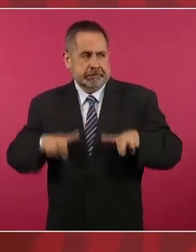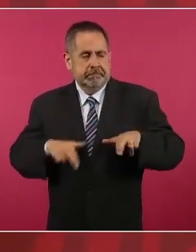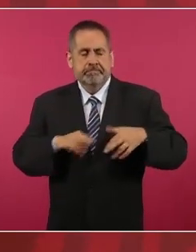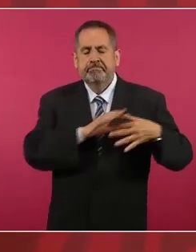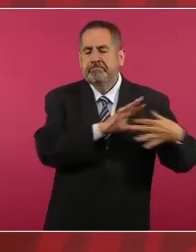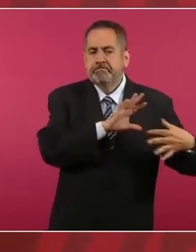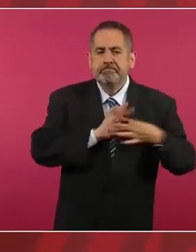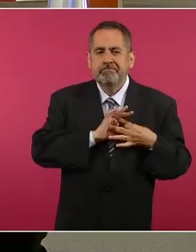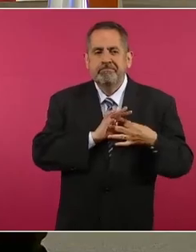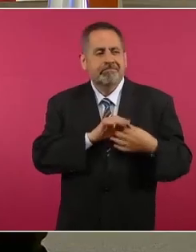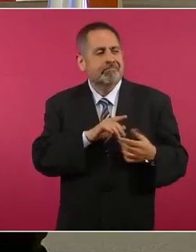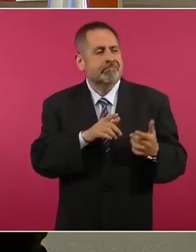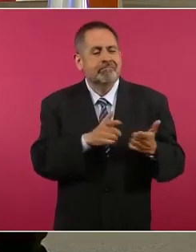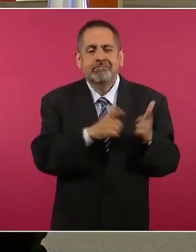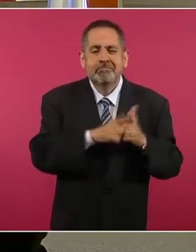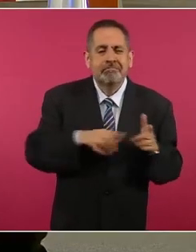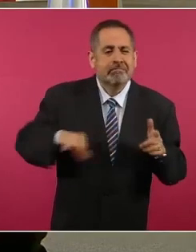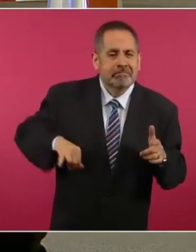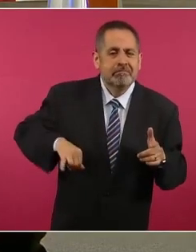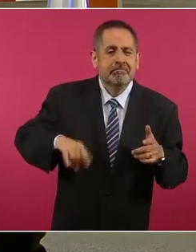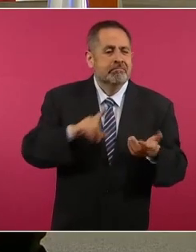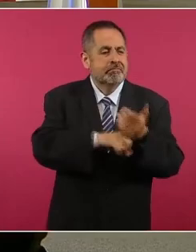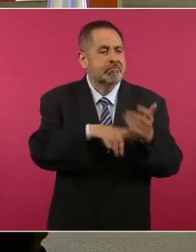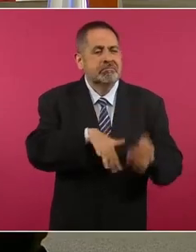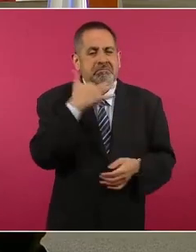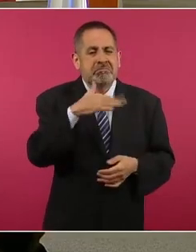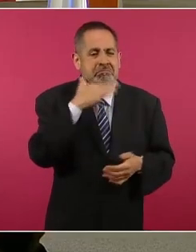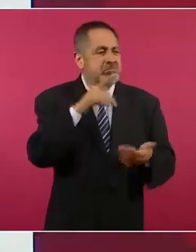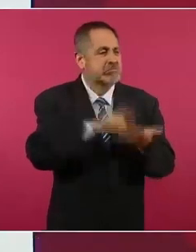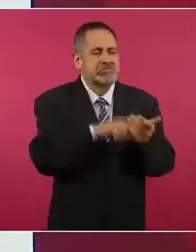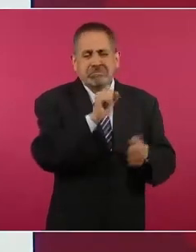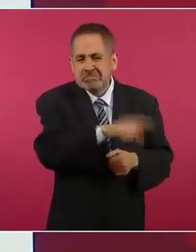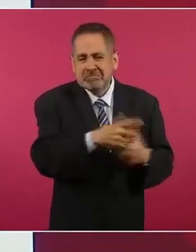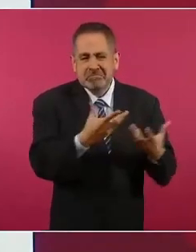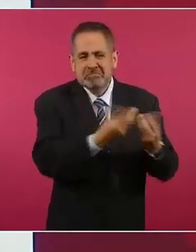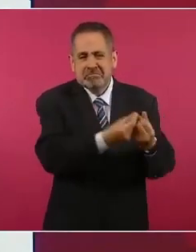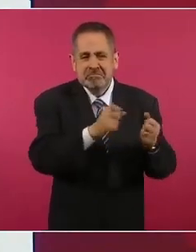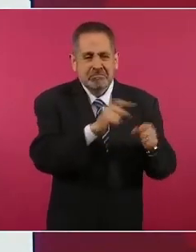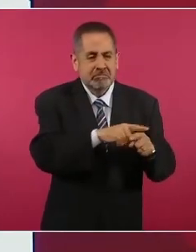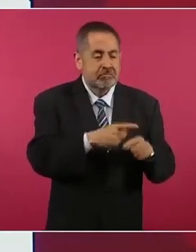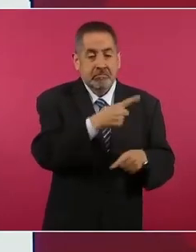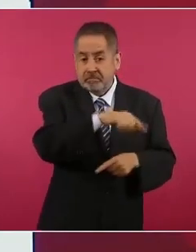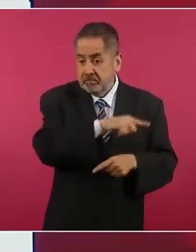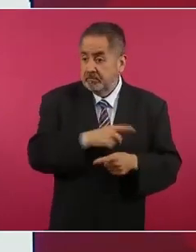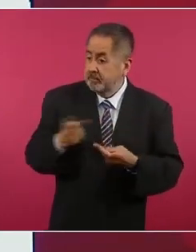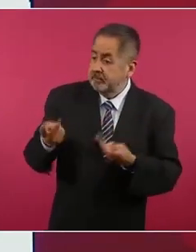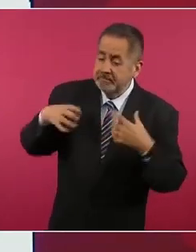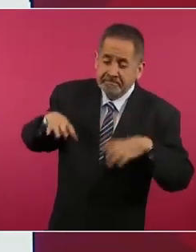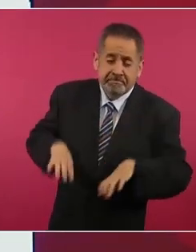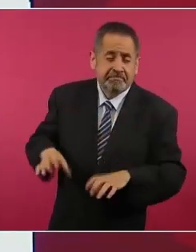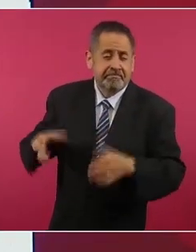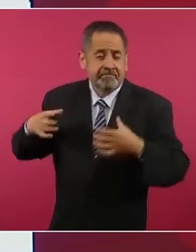intereses creados, representan a los corruptos, a los que han saqueado a México,